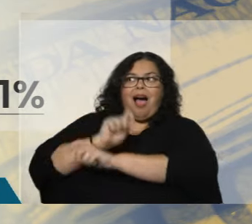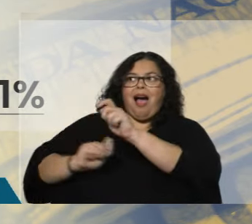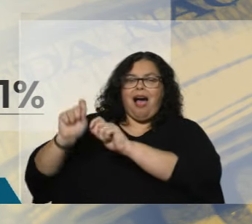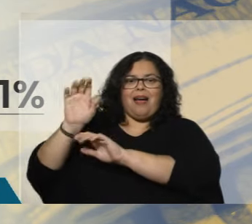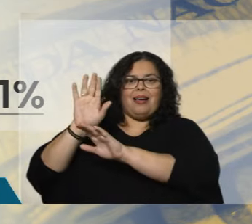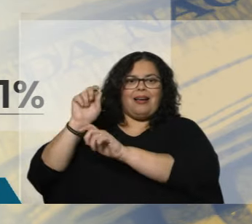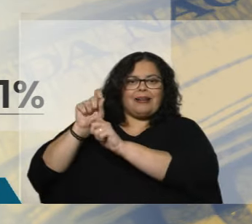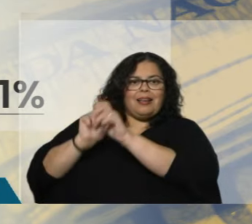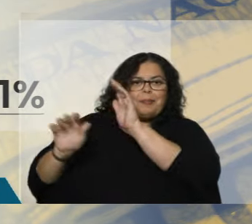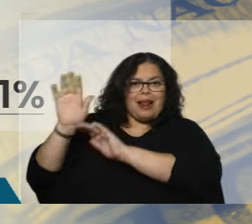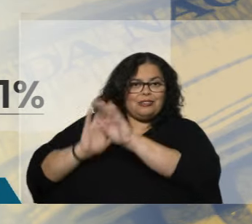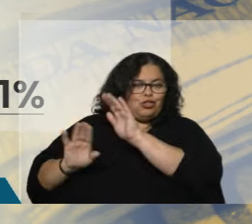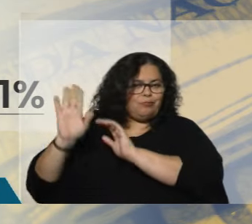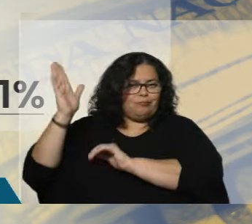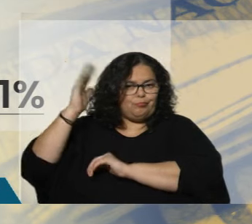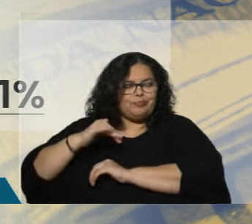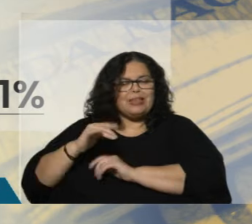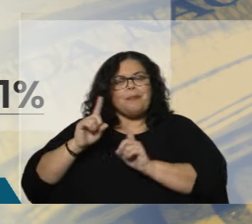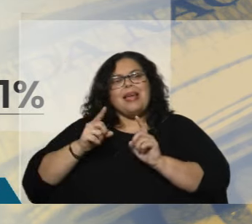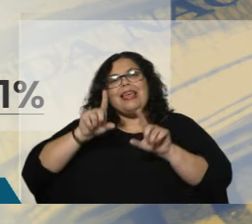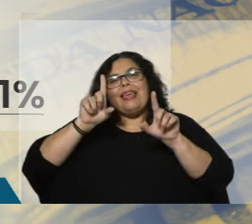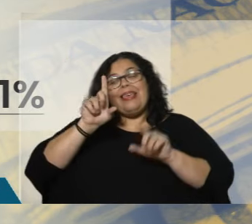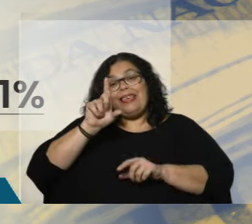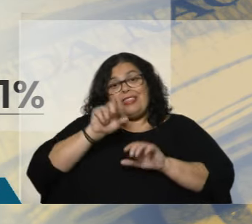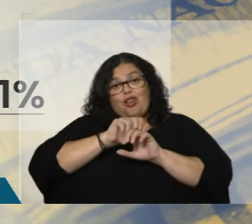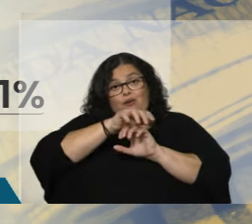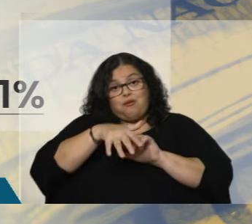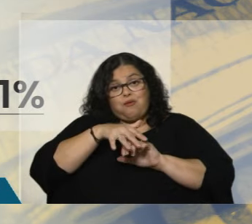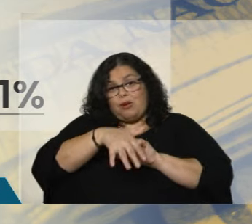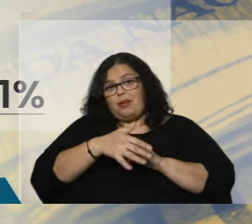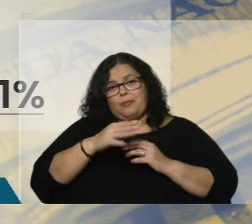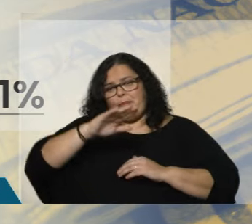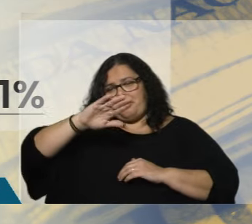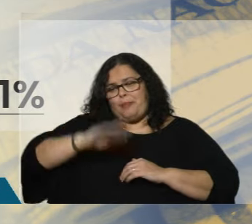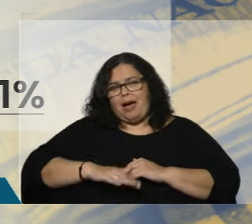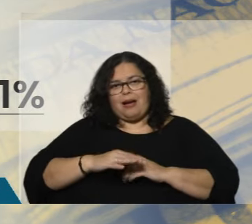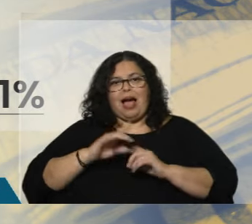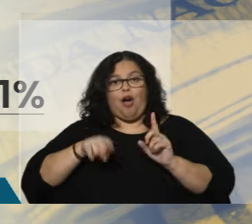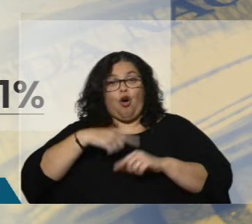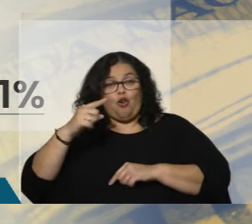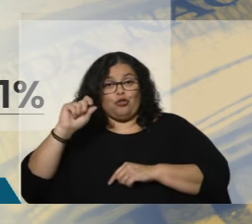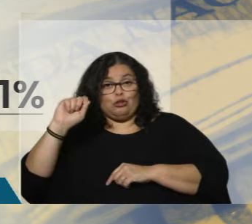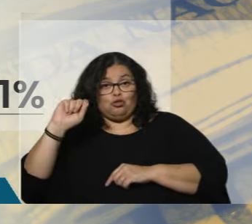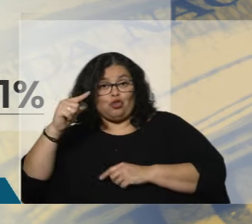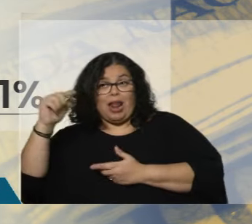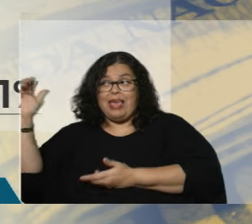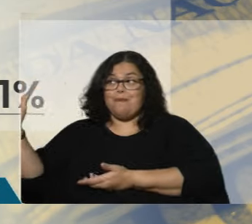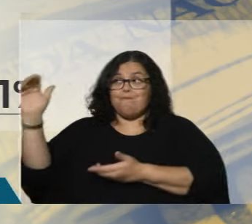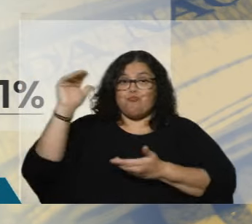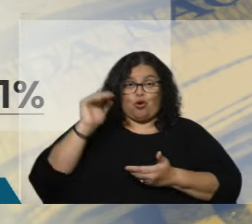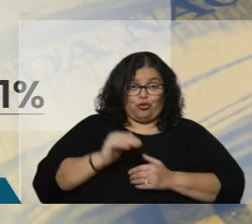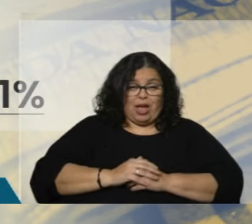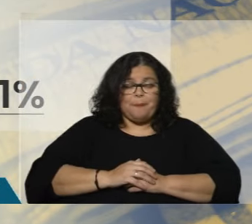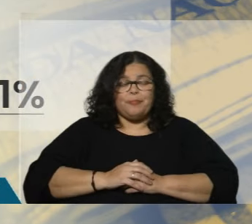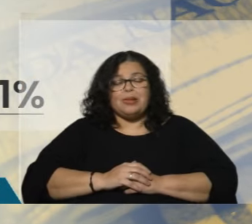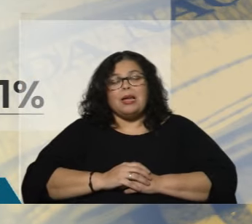La hidro, que bajó mucho por la sequía. La electricidad importada a la solar y el gas natural. Sobre este tema, sin irnos de esto, vale